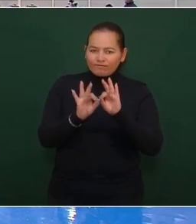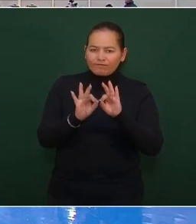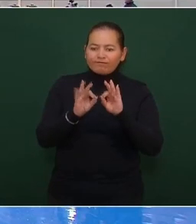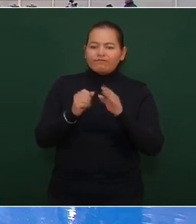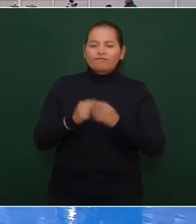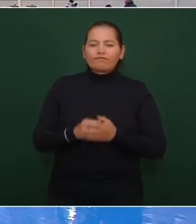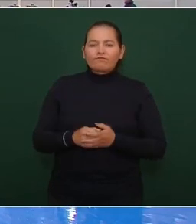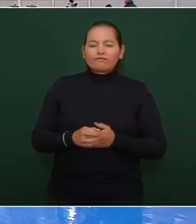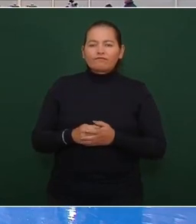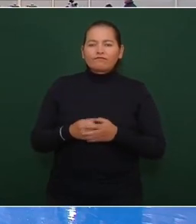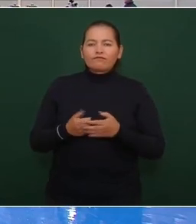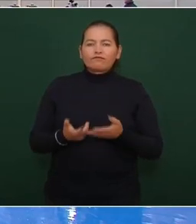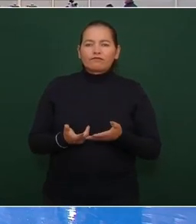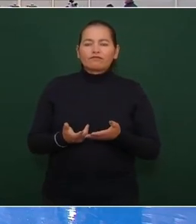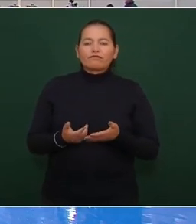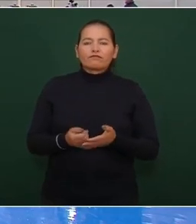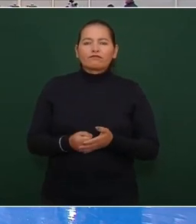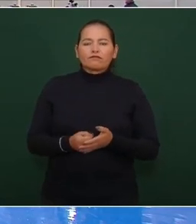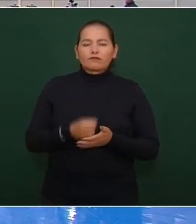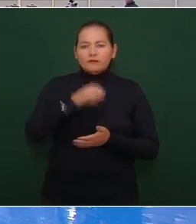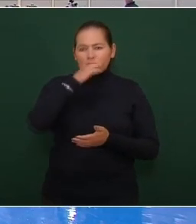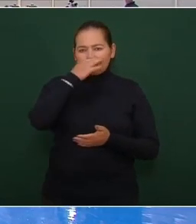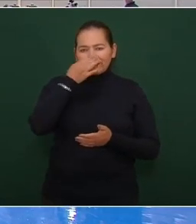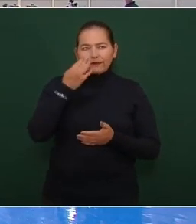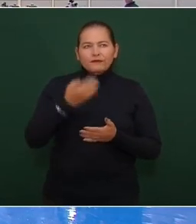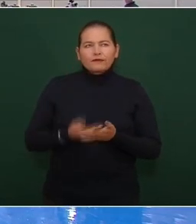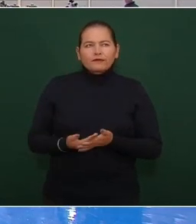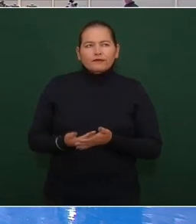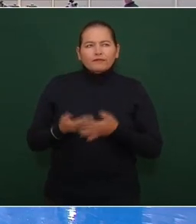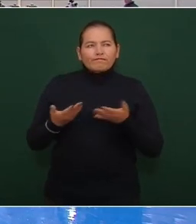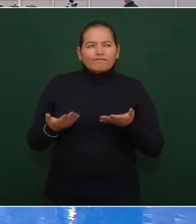el dejar funcionando